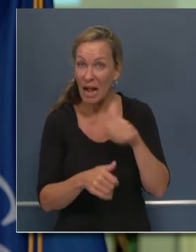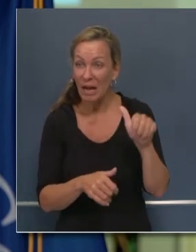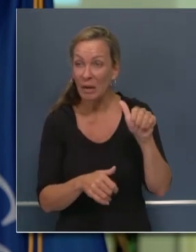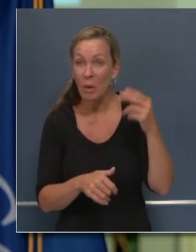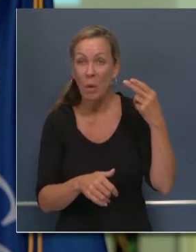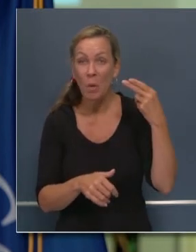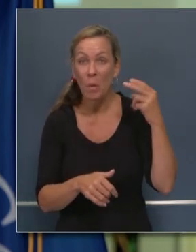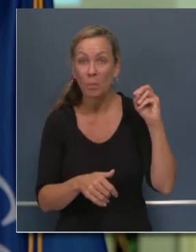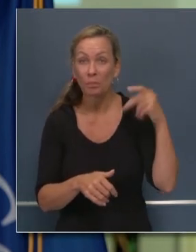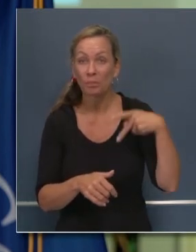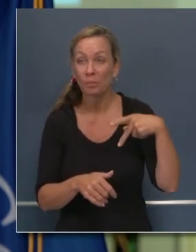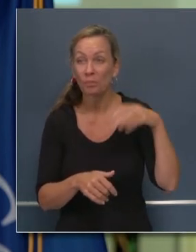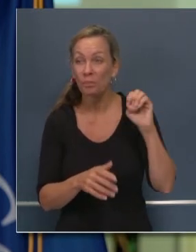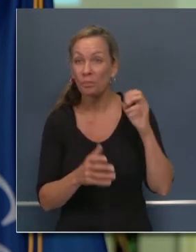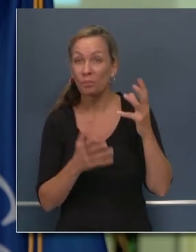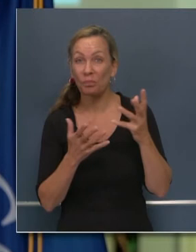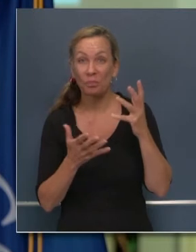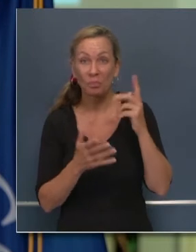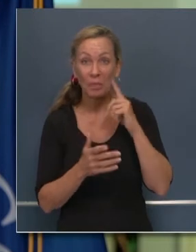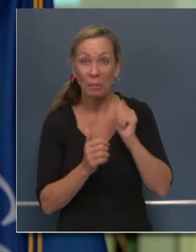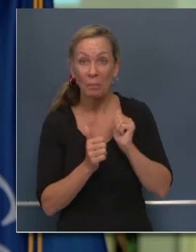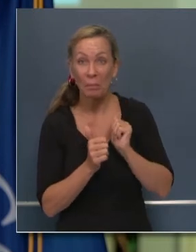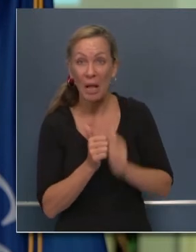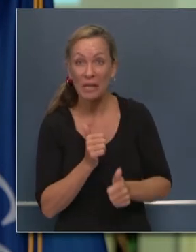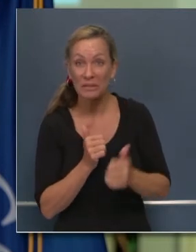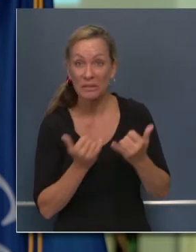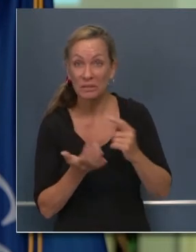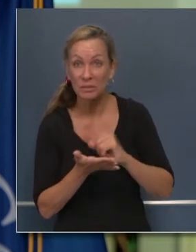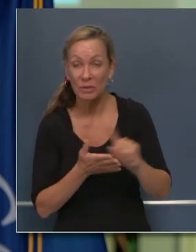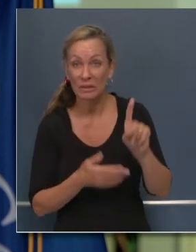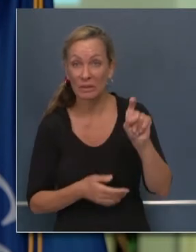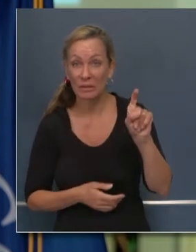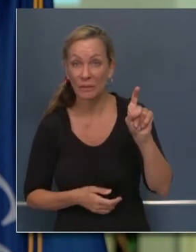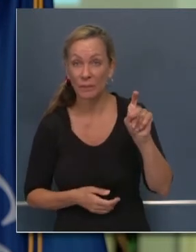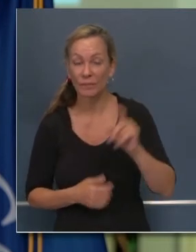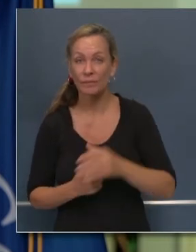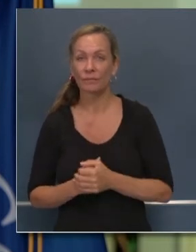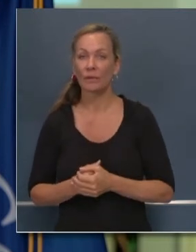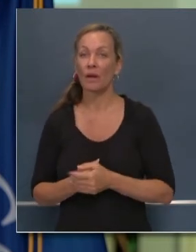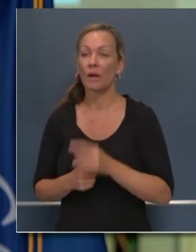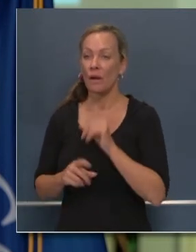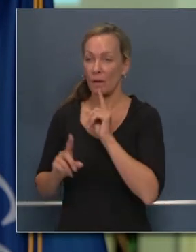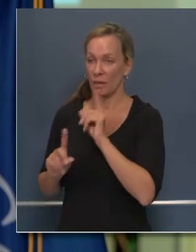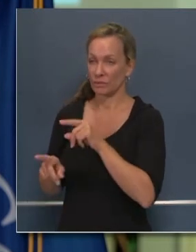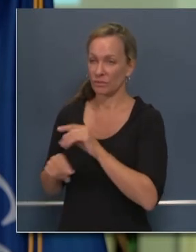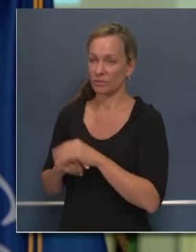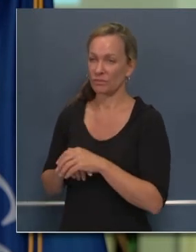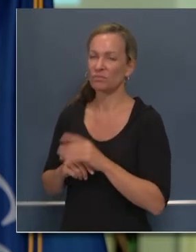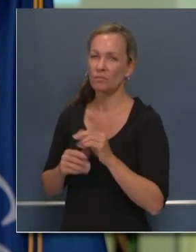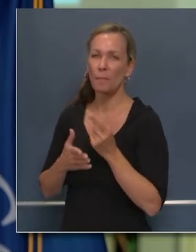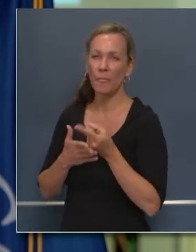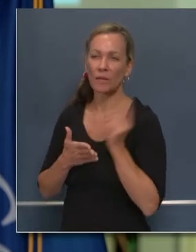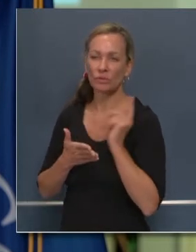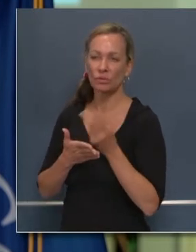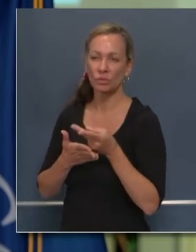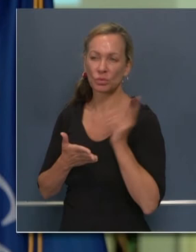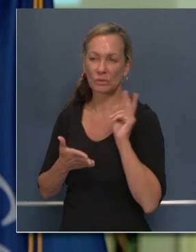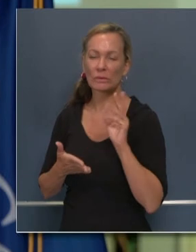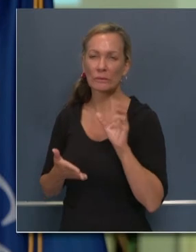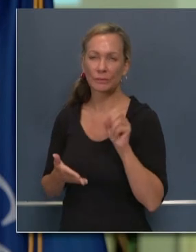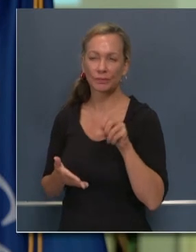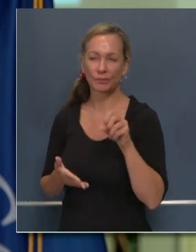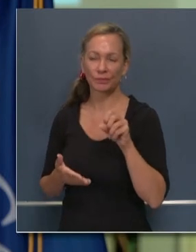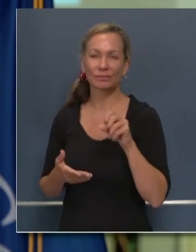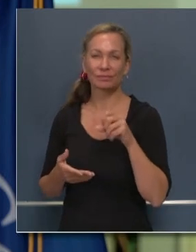que algo se pueda hacer? Claro que sí. Hace un par de semanas, hace unos 10 días, hemos publicado nuestras